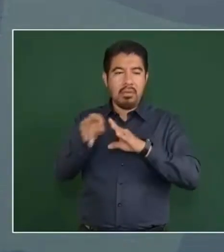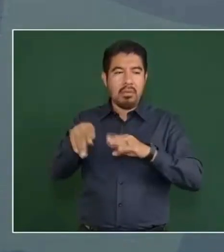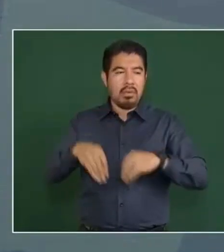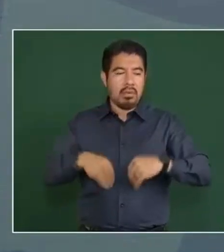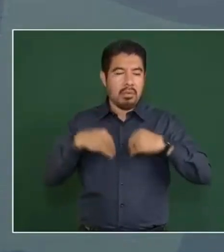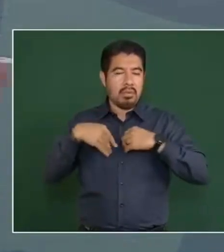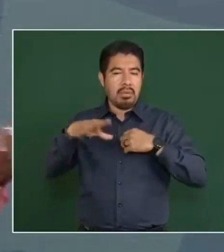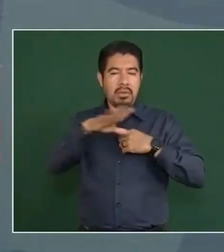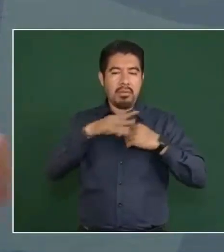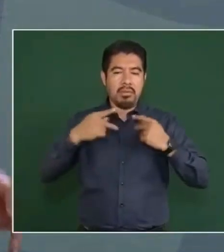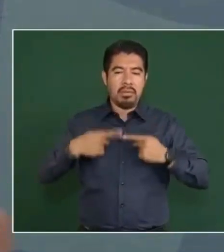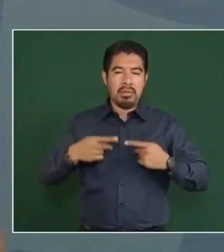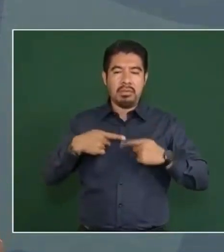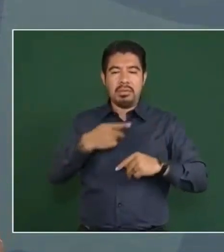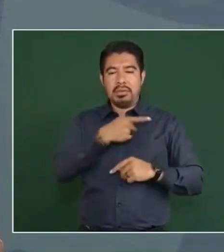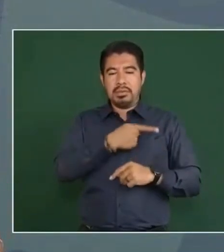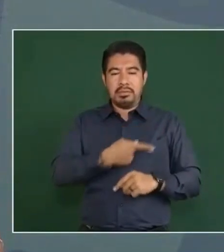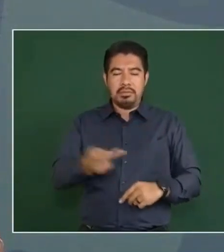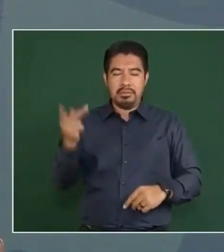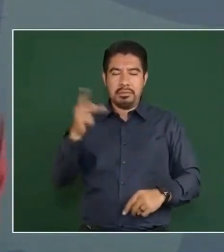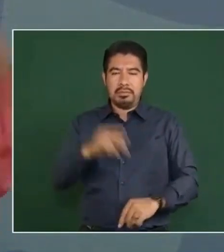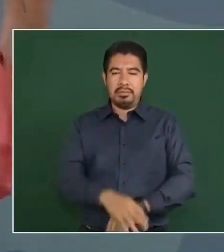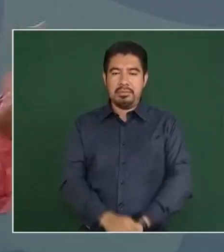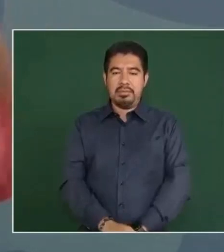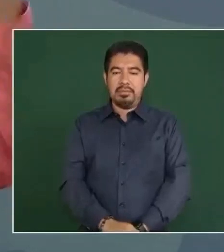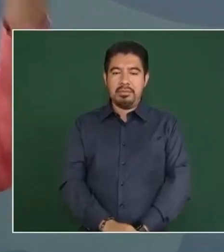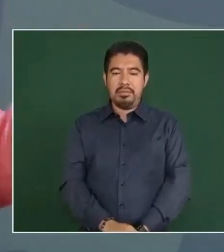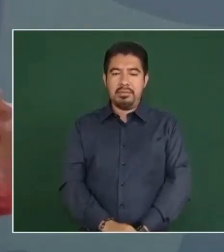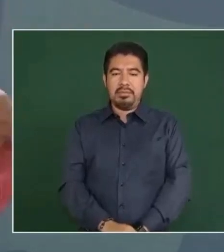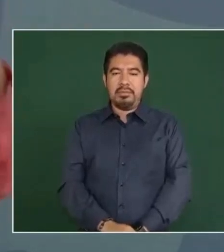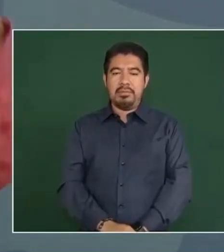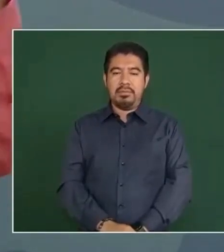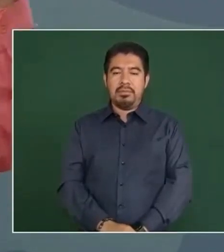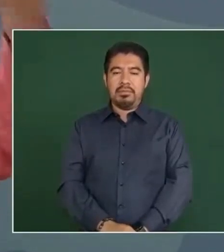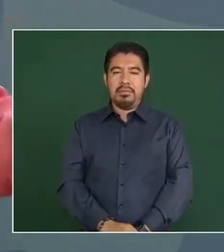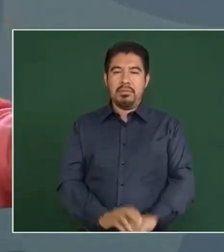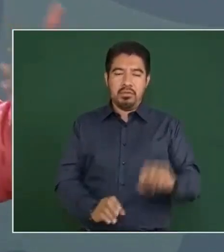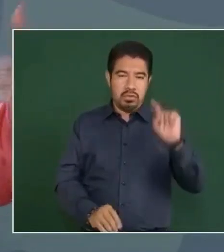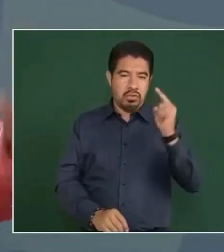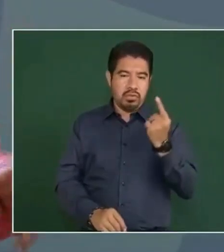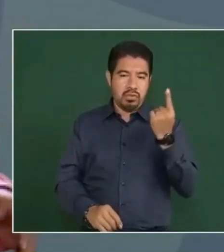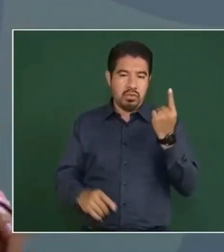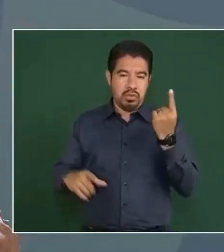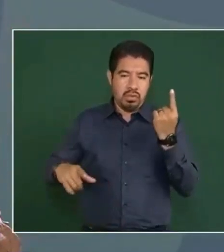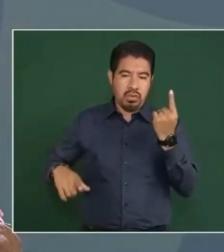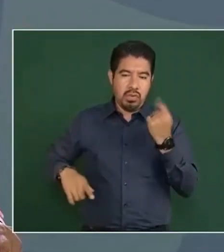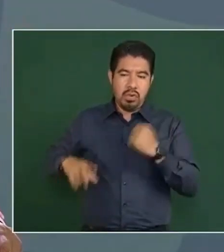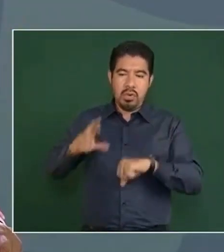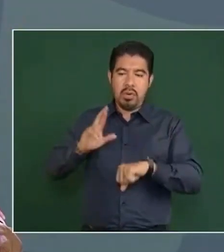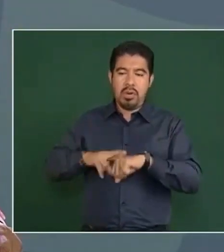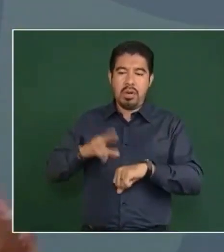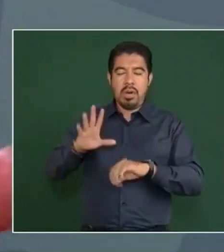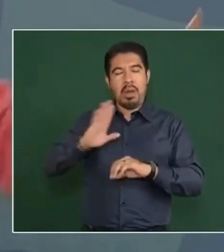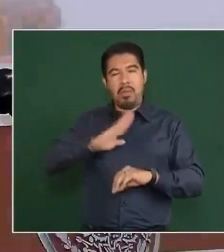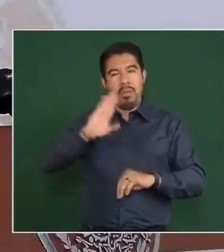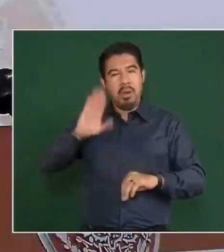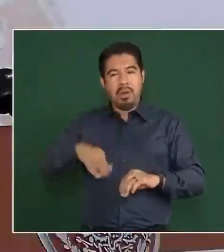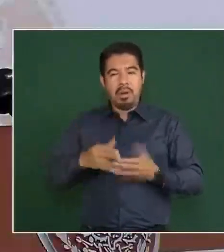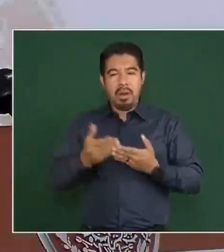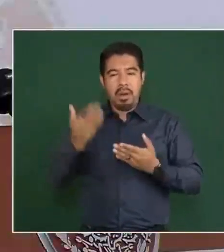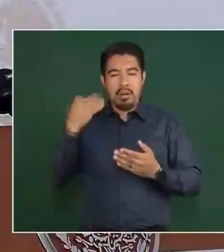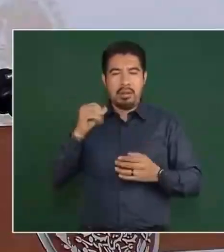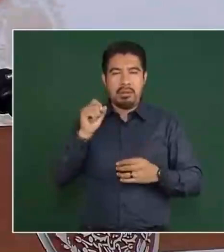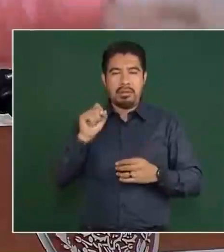Es más, un gobernador que es finado y que por eso no lo voy a mencionar, cuando